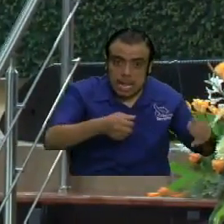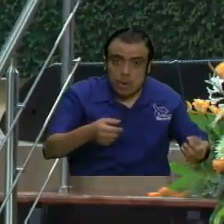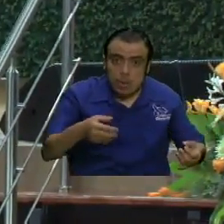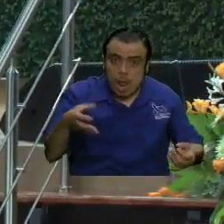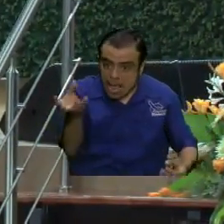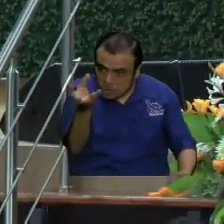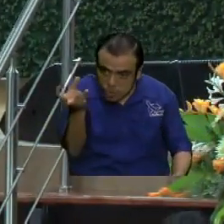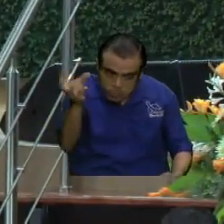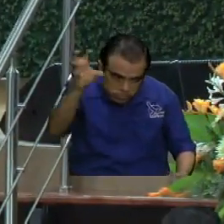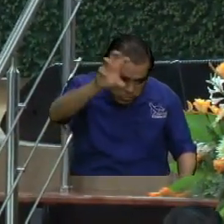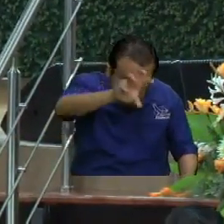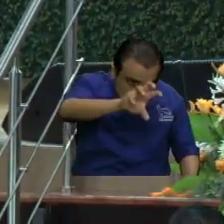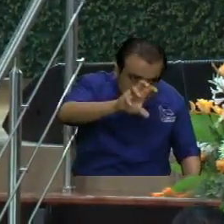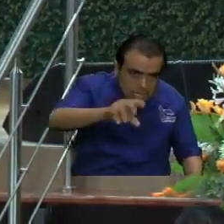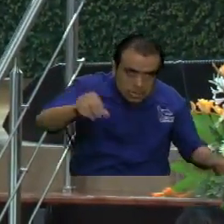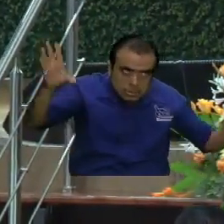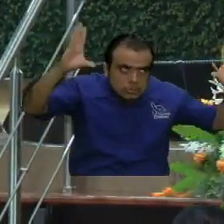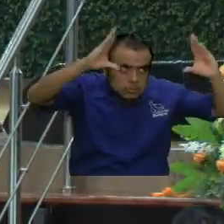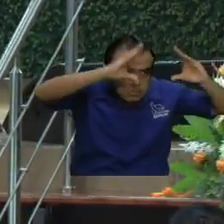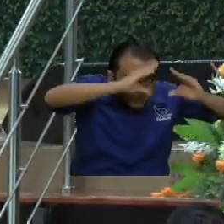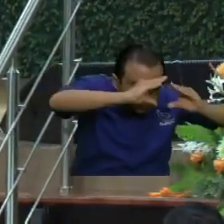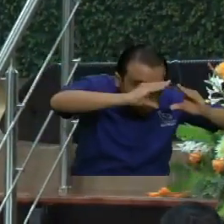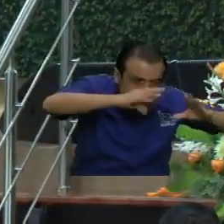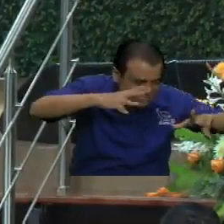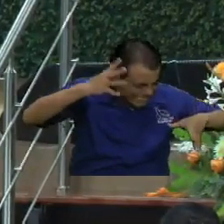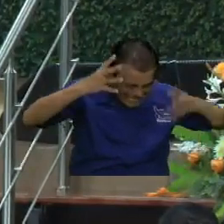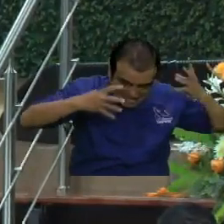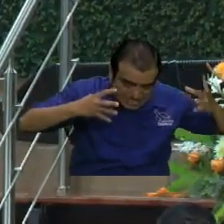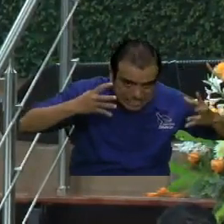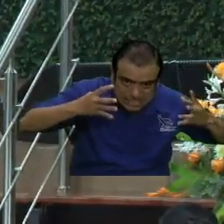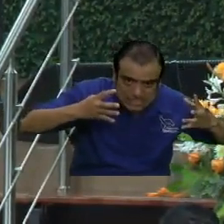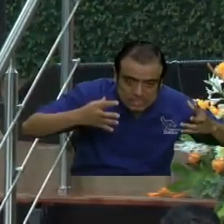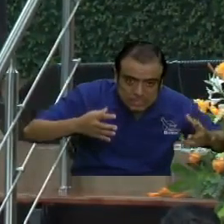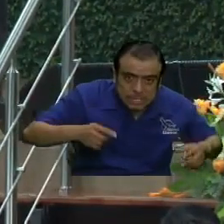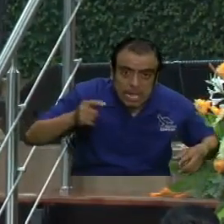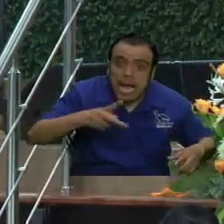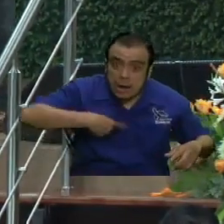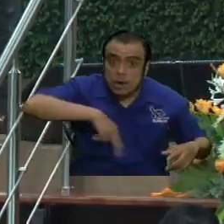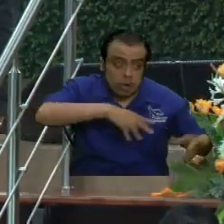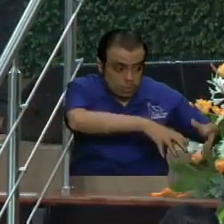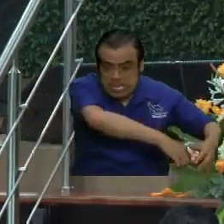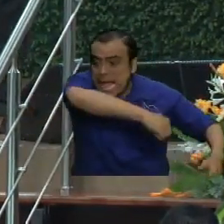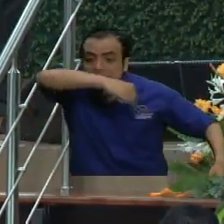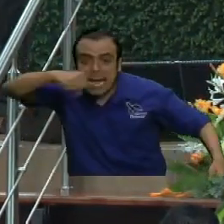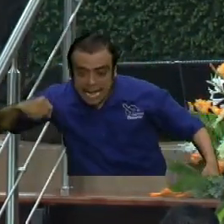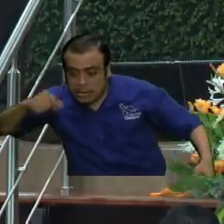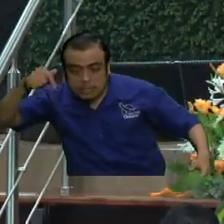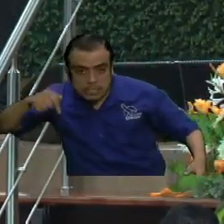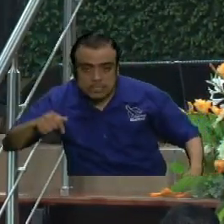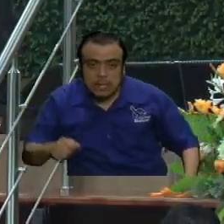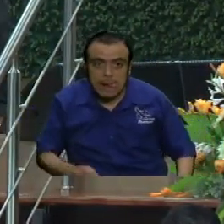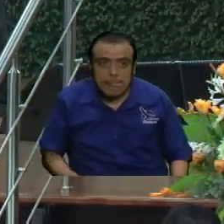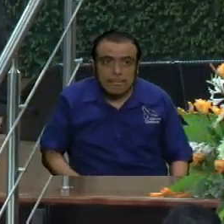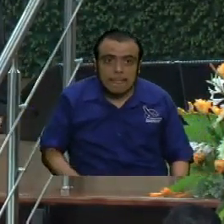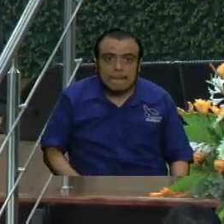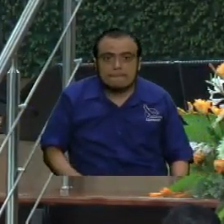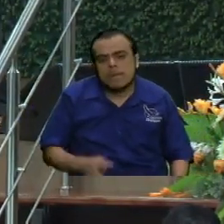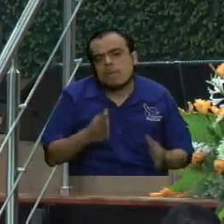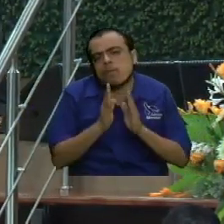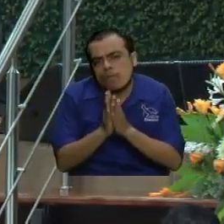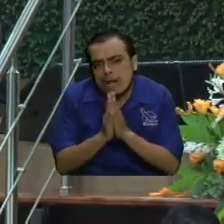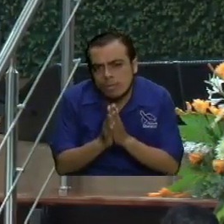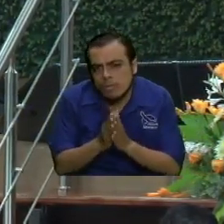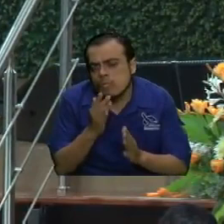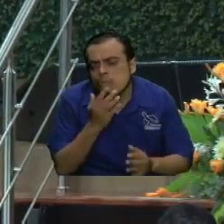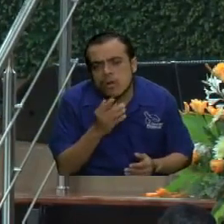derrama las tinieblas, es terrible. Entonces, a nosotros nos rescataron de eso. Pero hermano, por favor, no se me vaya a enojar.